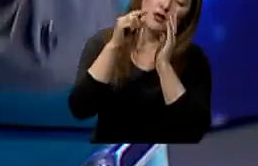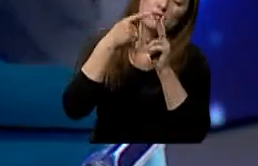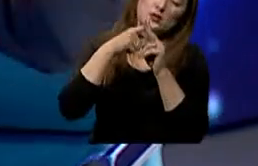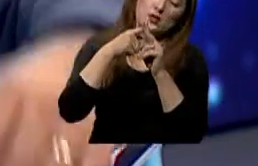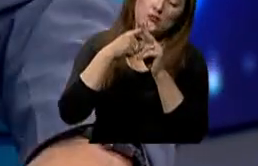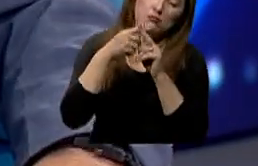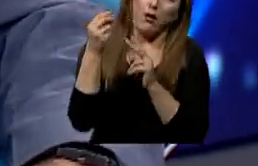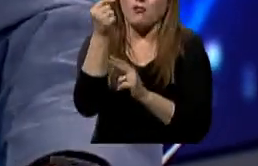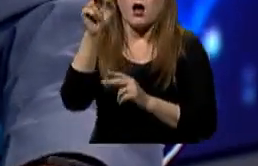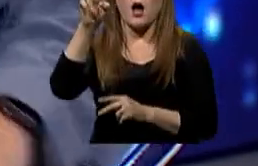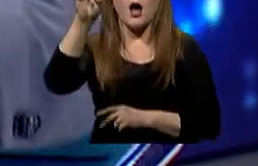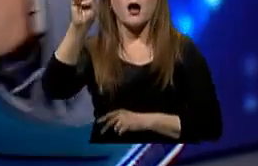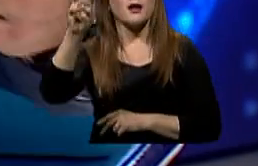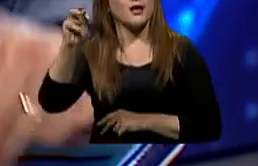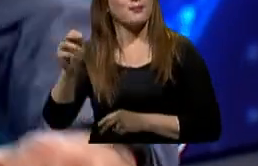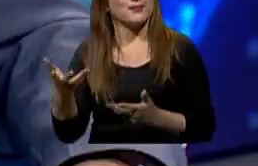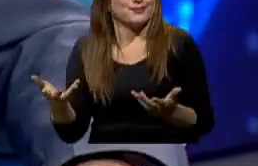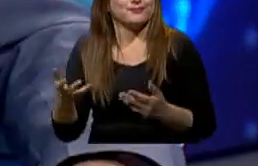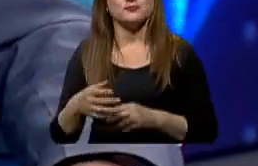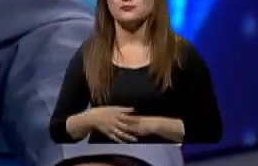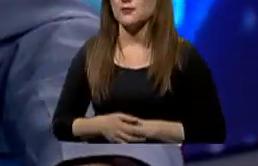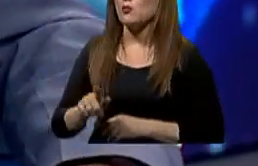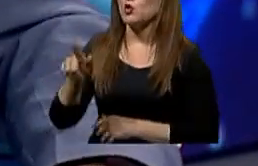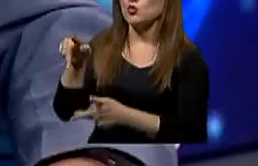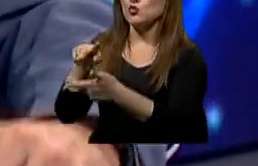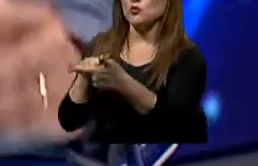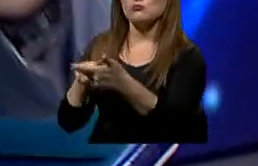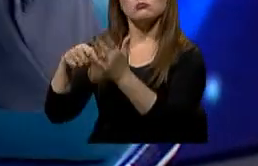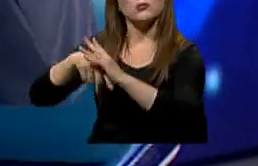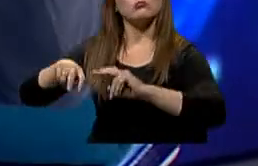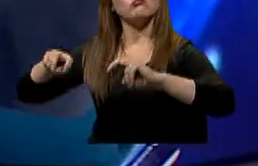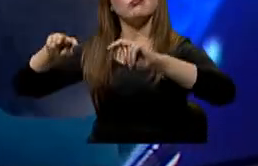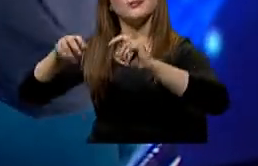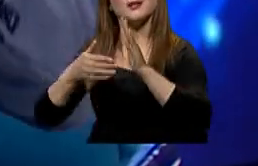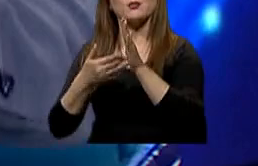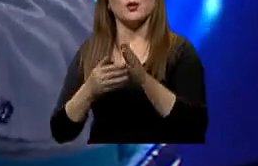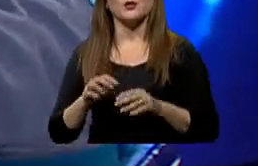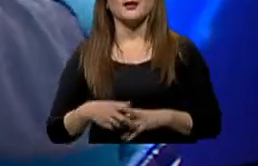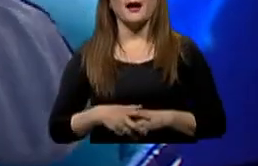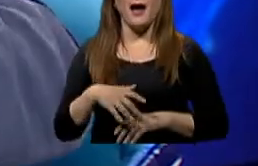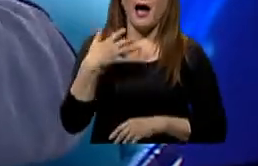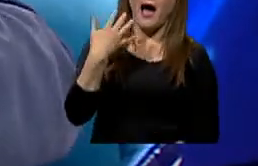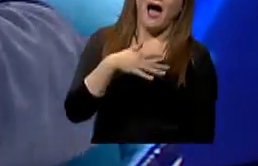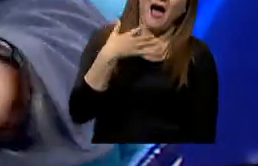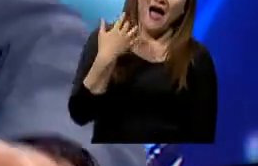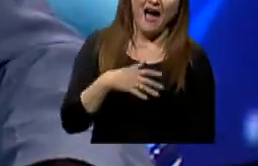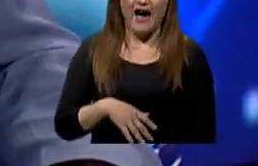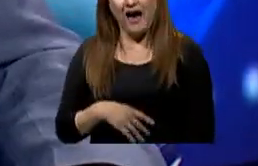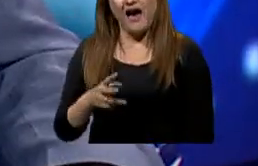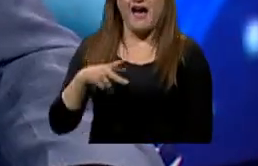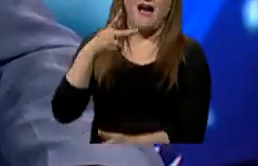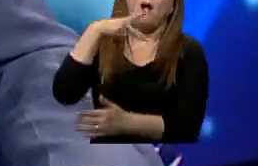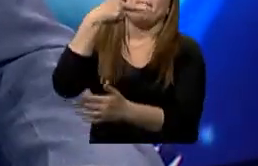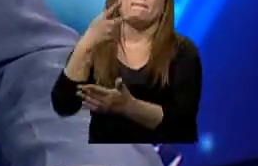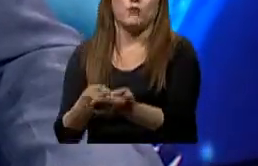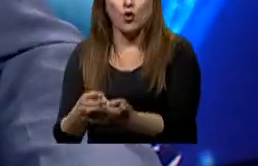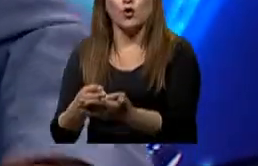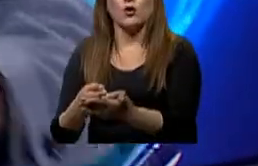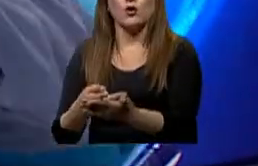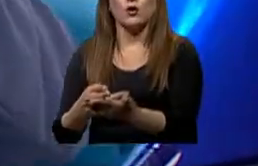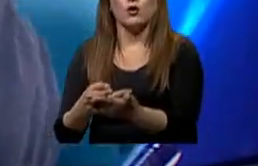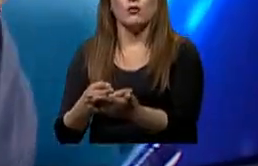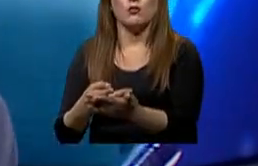es, justo veíamos, bueno, era interesante, estaba leyendo un poco, decían que me caigo al suelo de la risa, podría tener ese origen de la